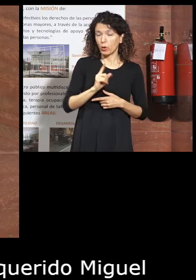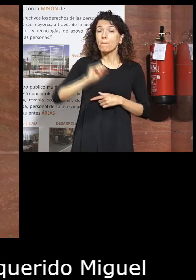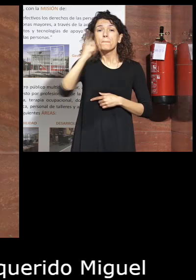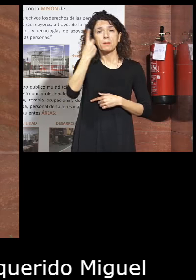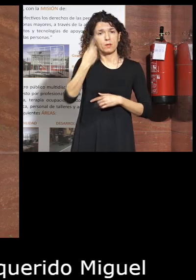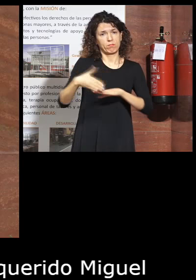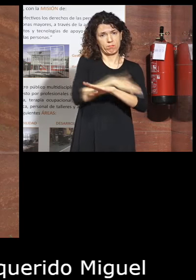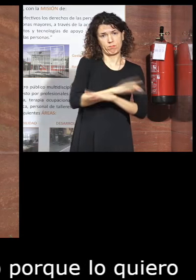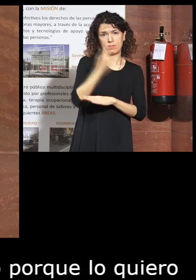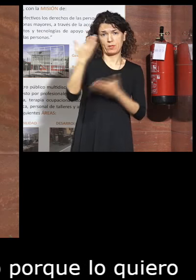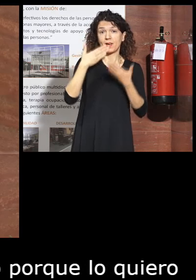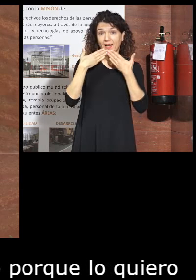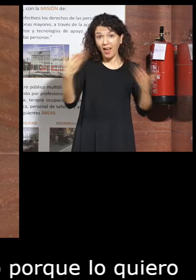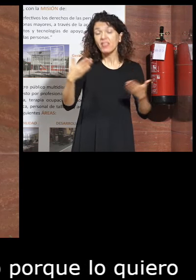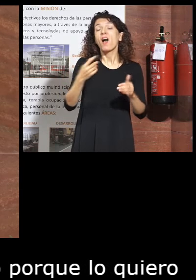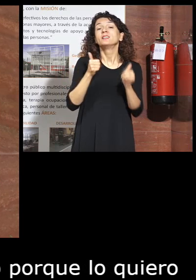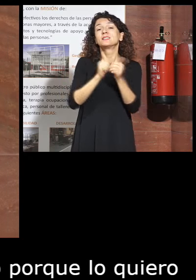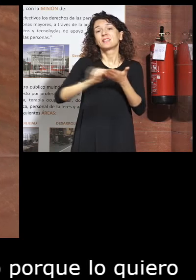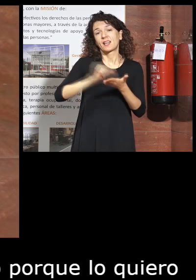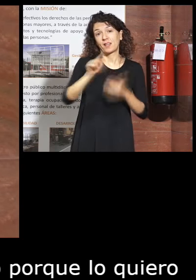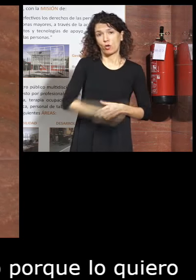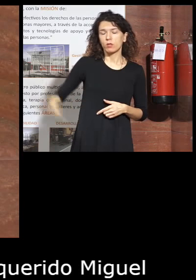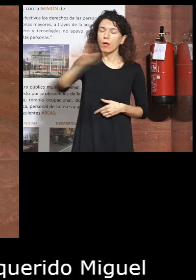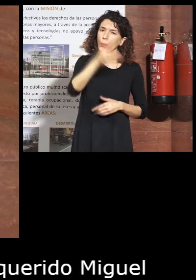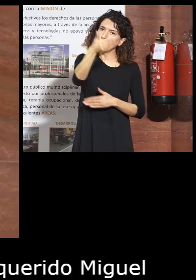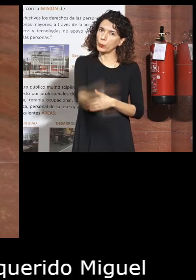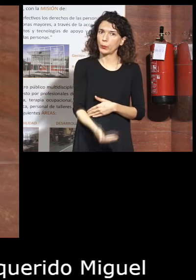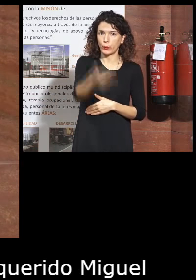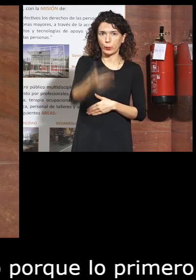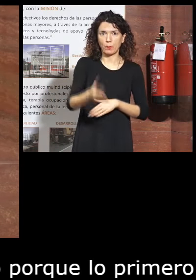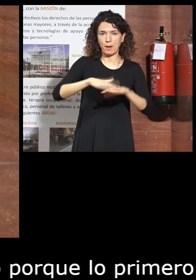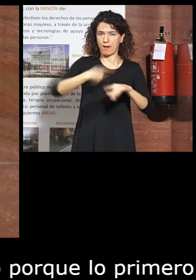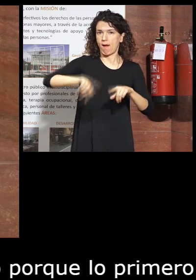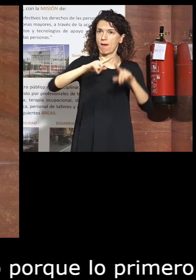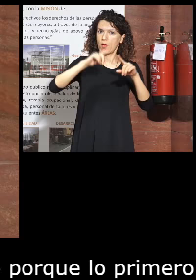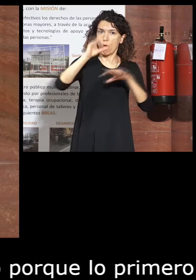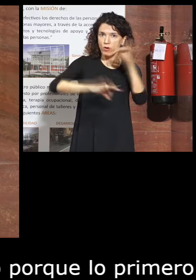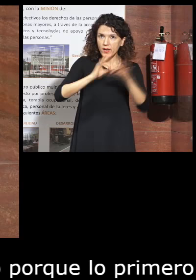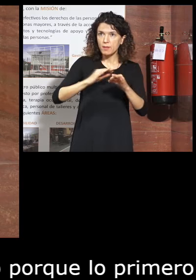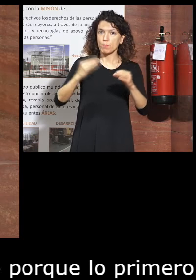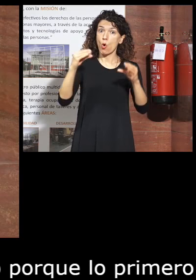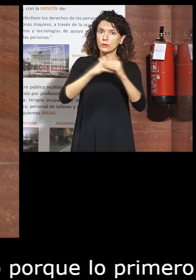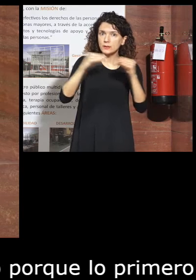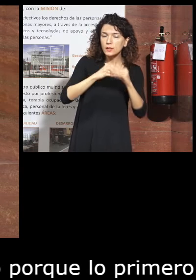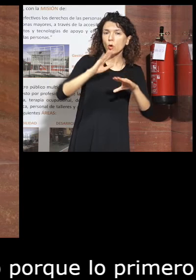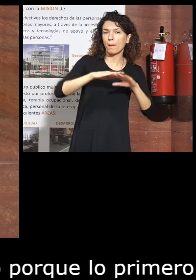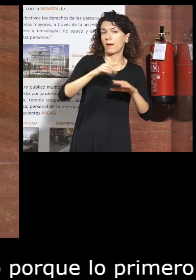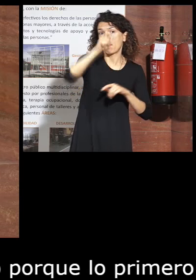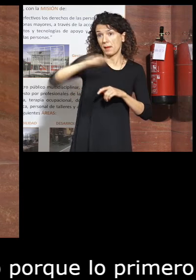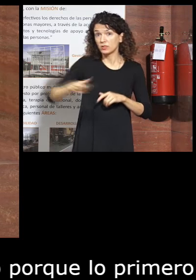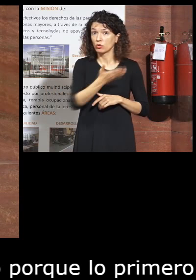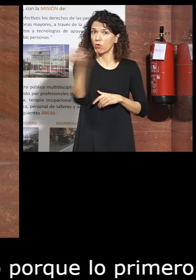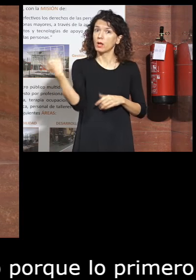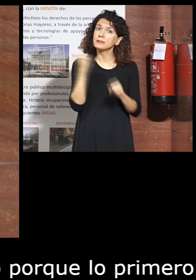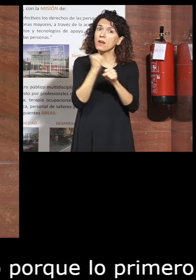permite ser agradecer a la presencia del secretario de Estado. Es muy importante para el organismo, como sería diserso, para muchas personas